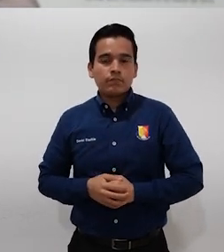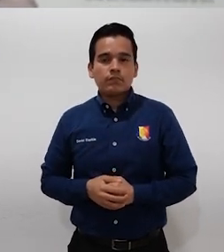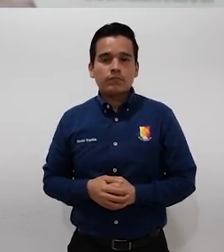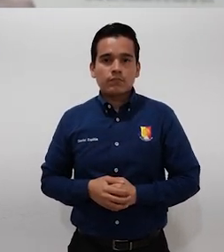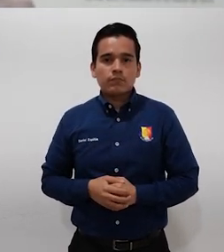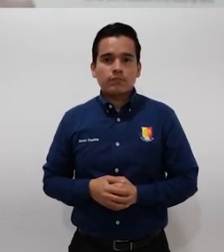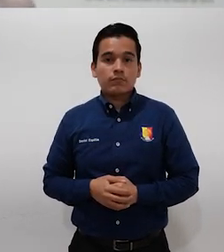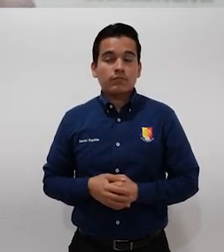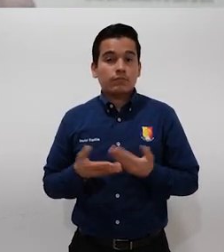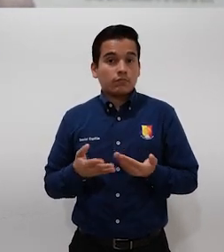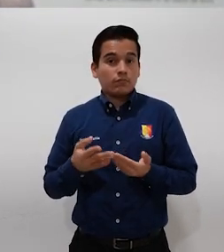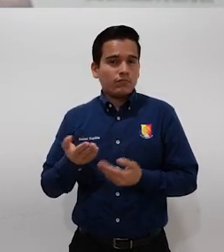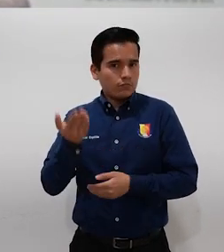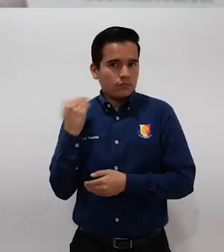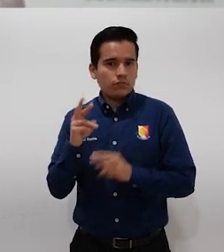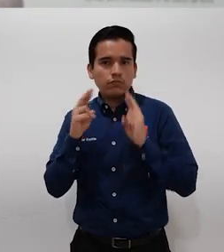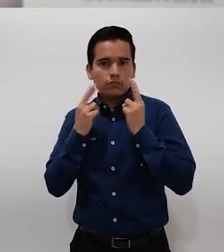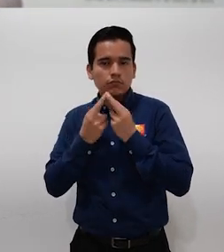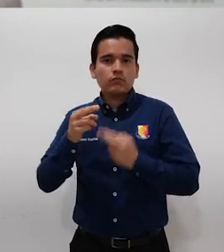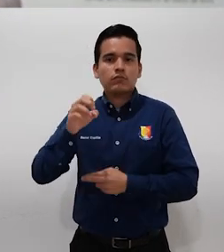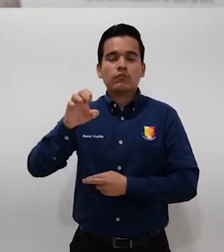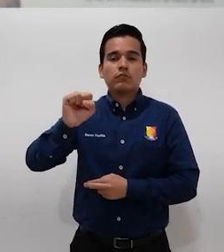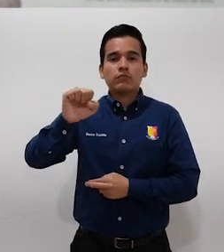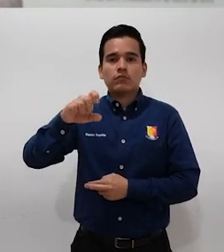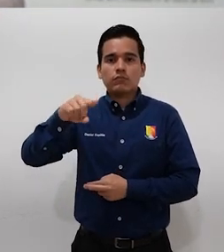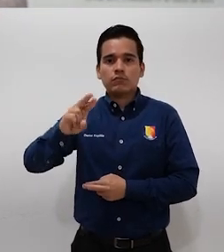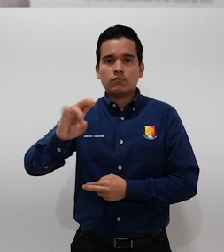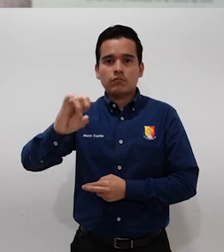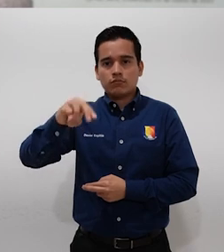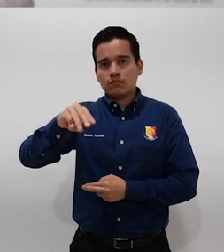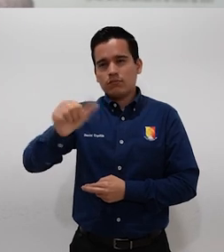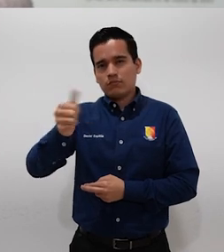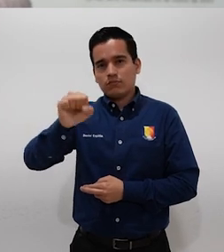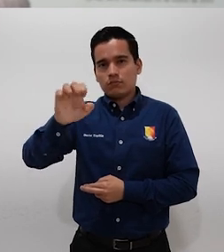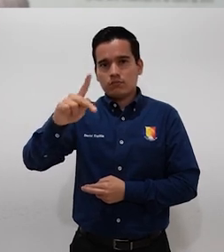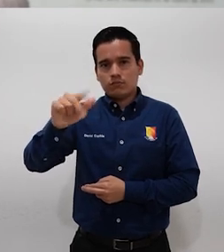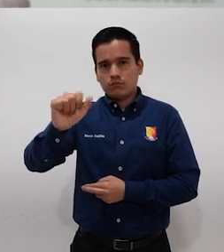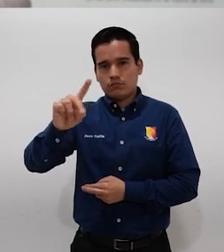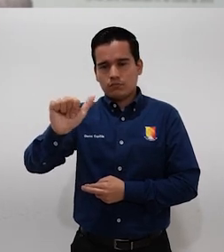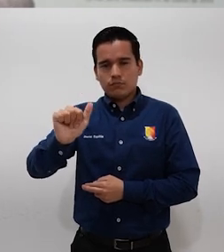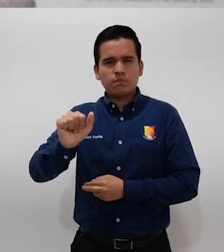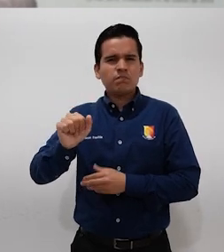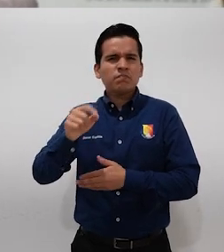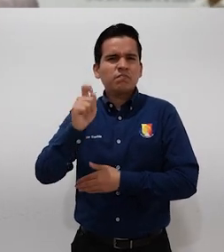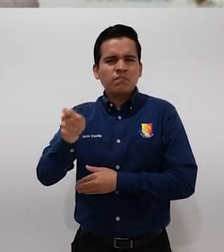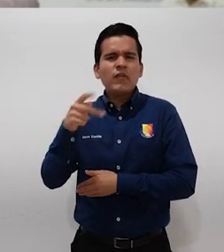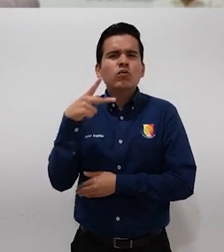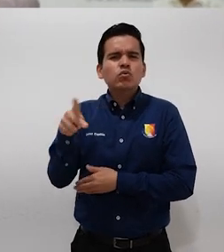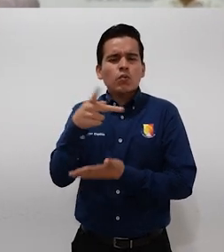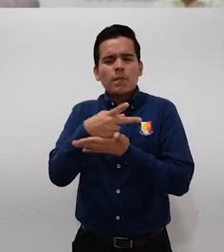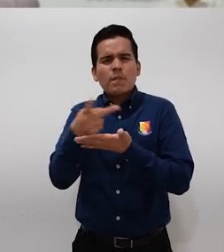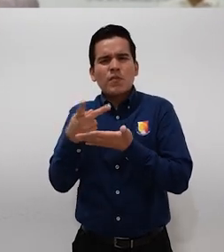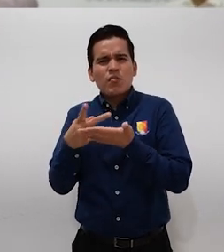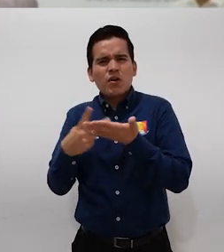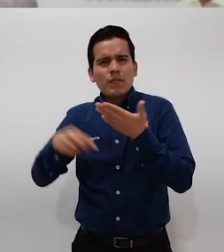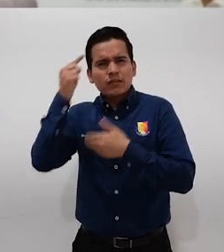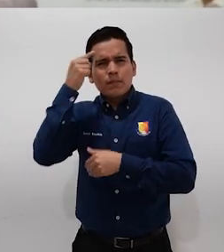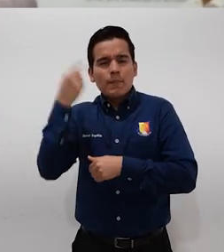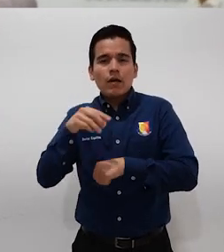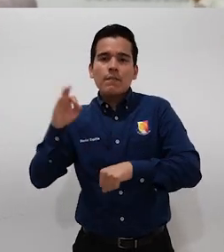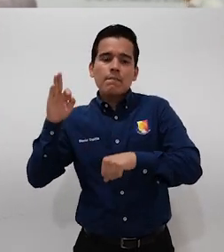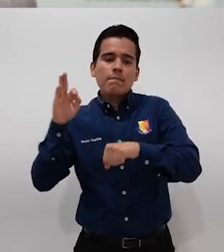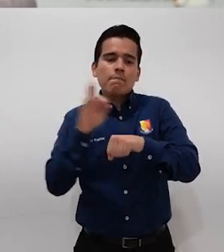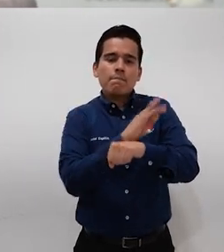esta reunión que es con CEPADA y con CEPUIN es para hacer la transversalidad de los programas que ellos traen en beneficio de la